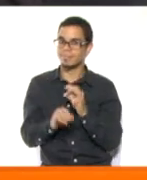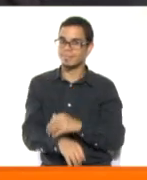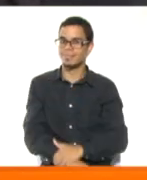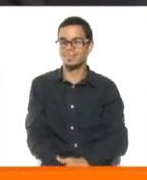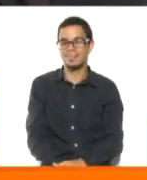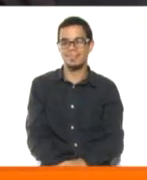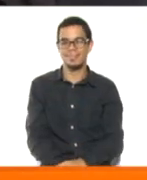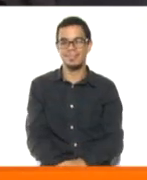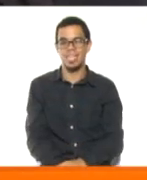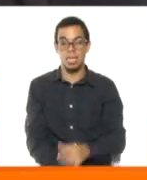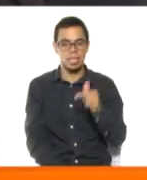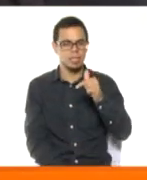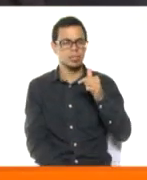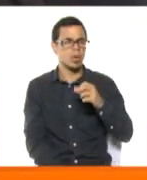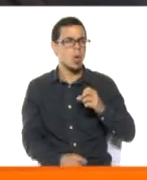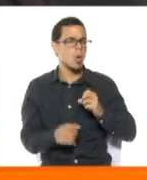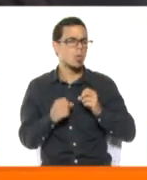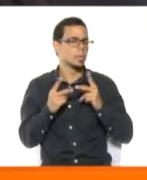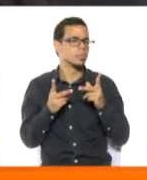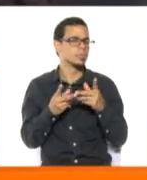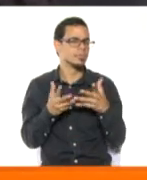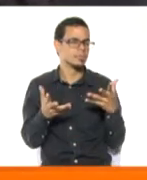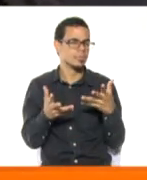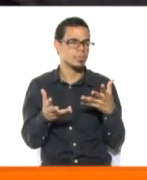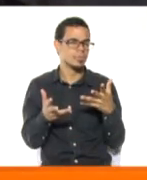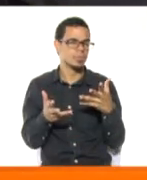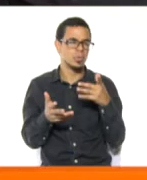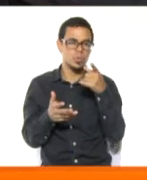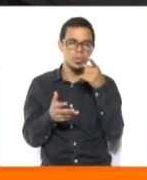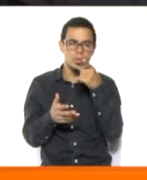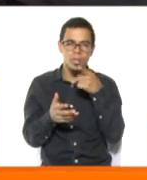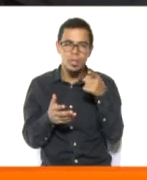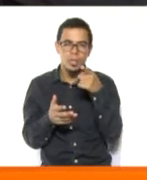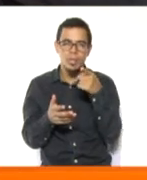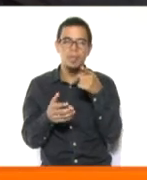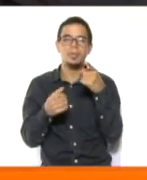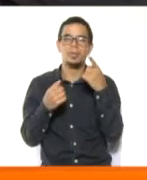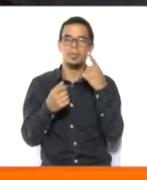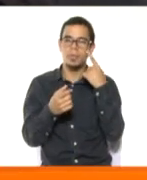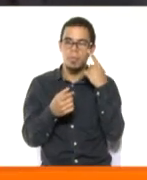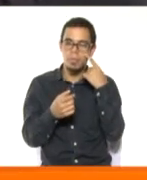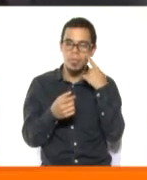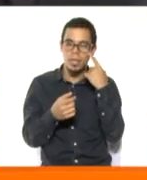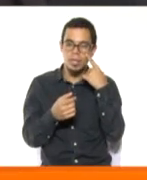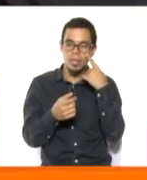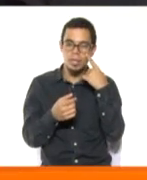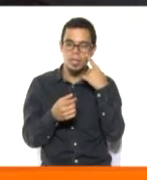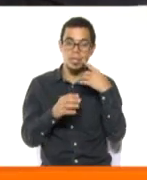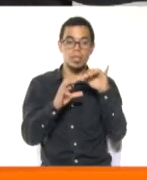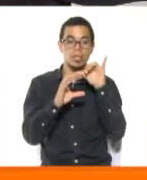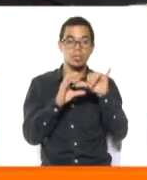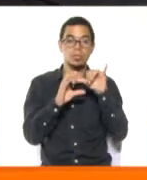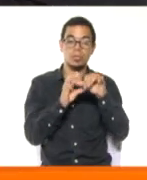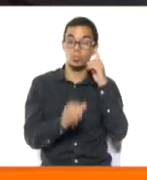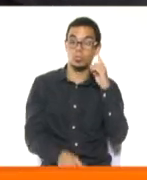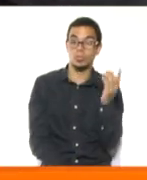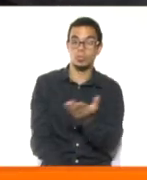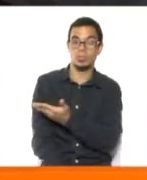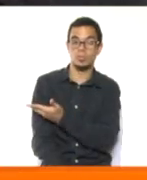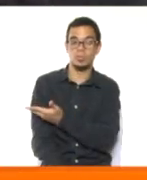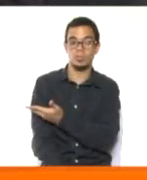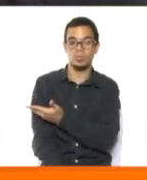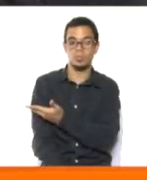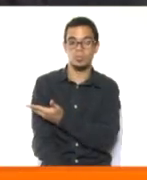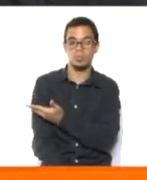en esta oportunidad los voy a invitar para que ustedes puedan aumentar todo este conocimiento visitando nuestro canal de YouTube, Recursos para el